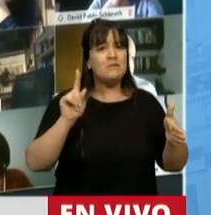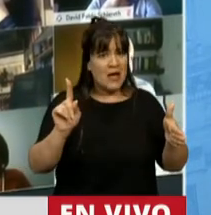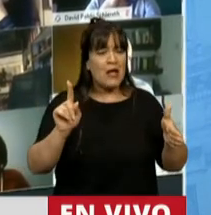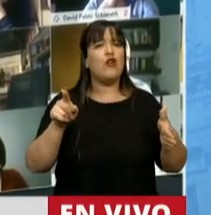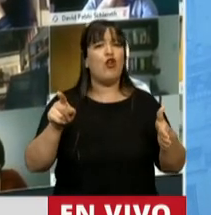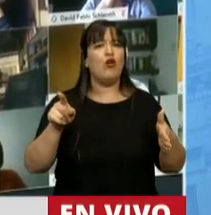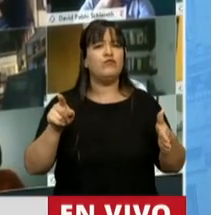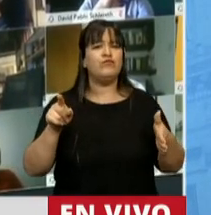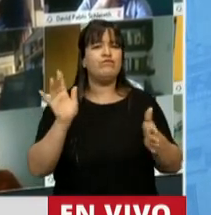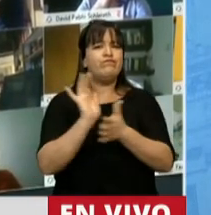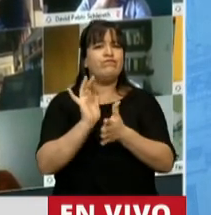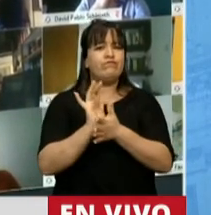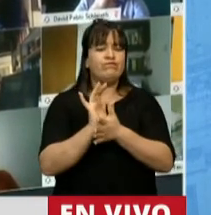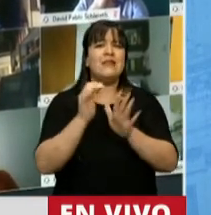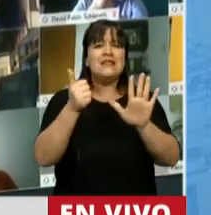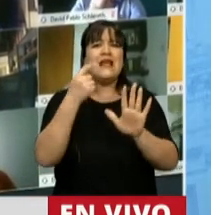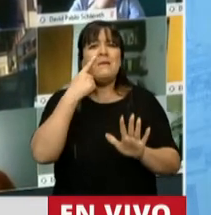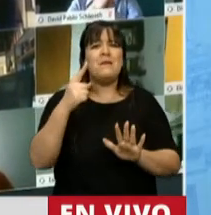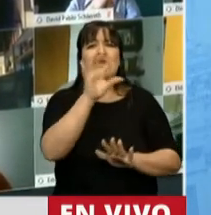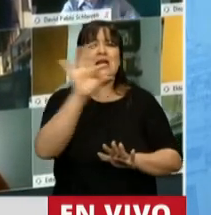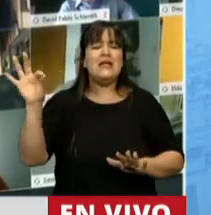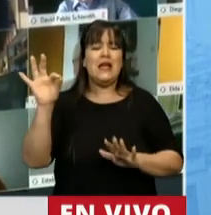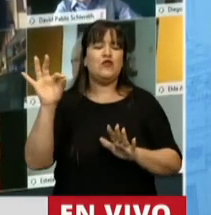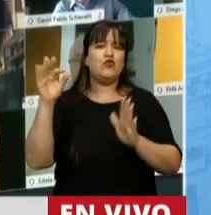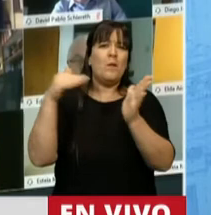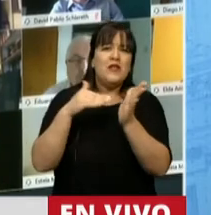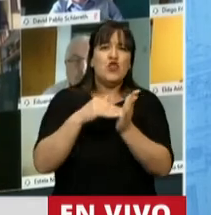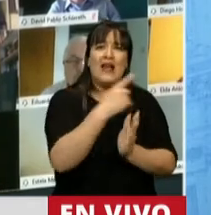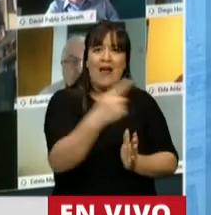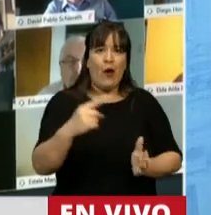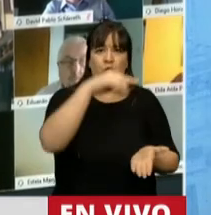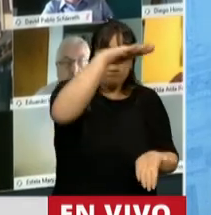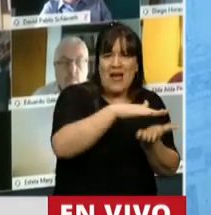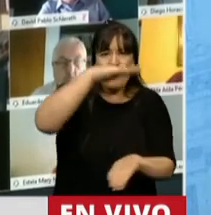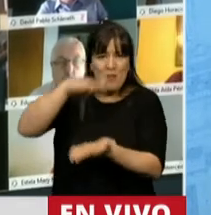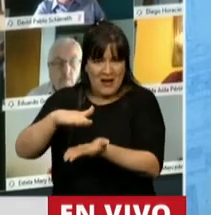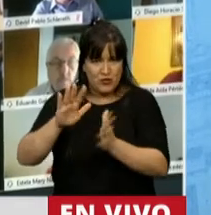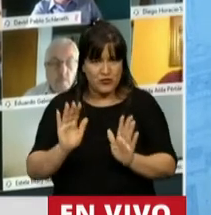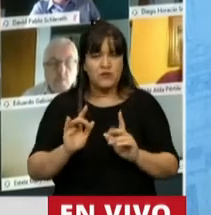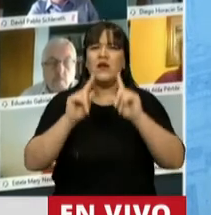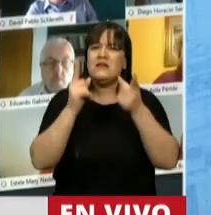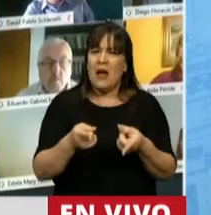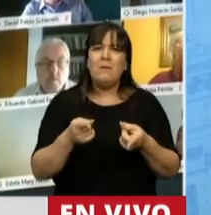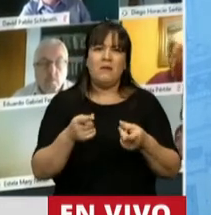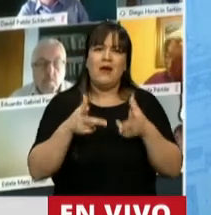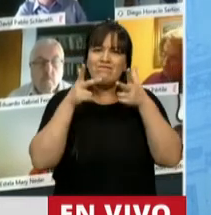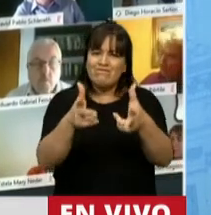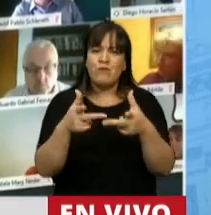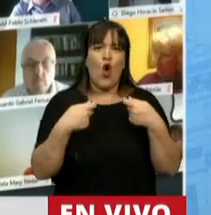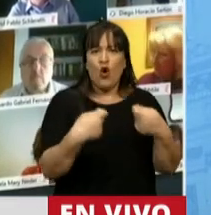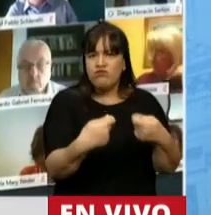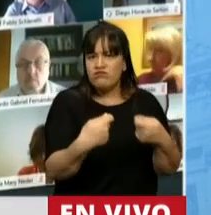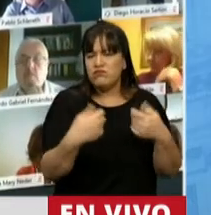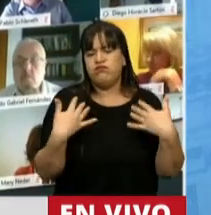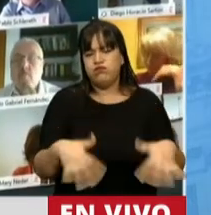cuatrimestres más de 6.500 millones cada uno. Ni hablar también, señor Presidente, de los mayores costos que hoy por